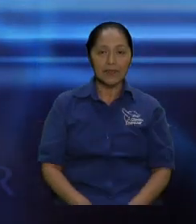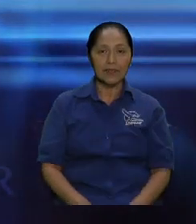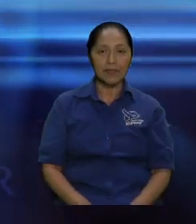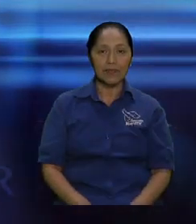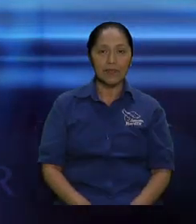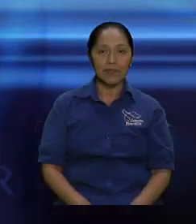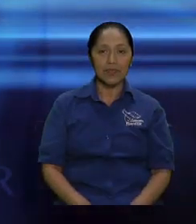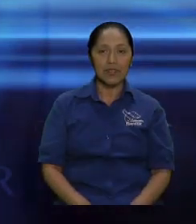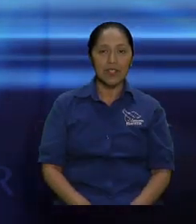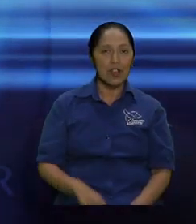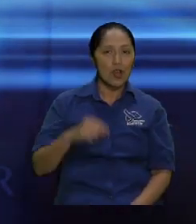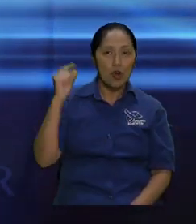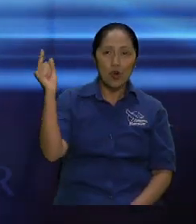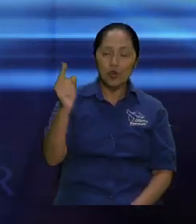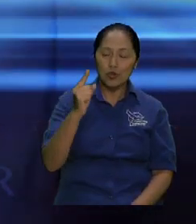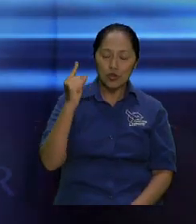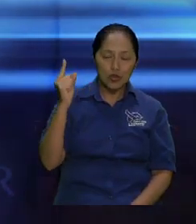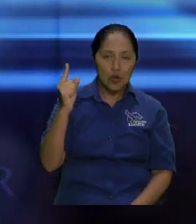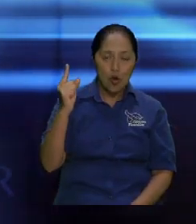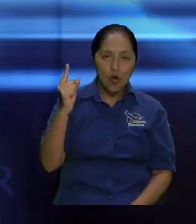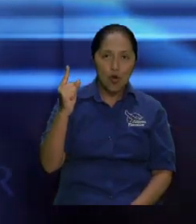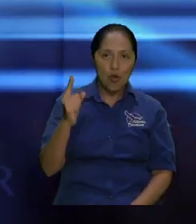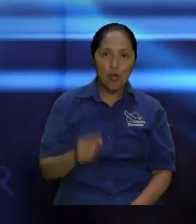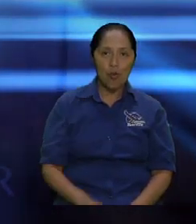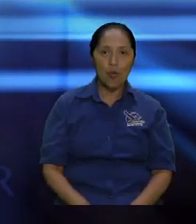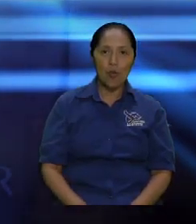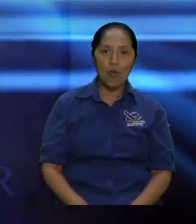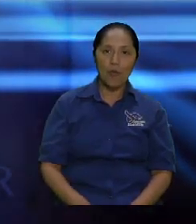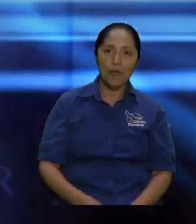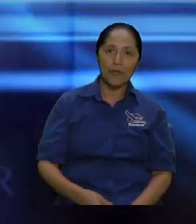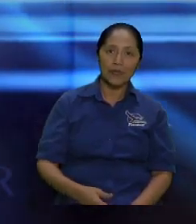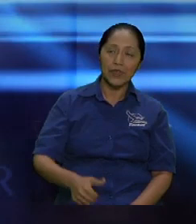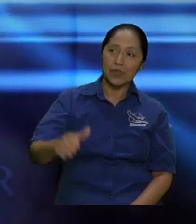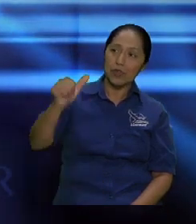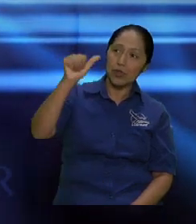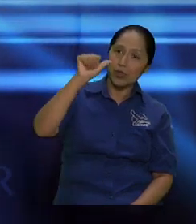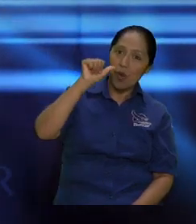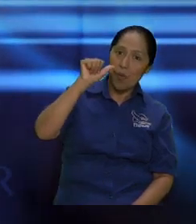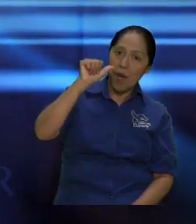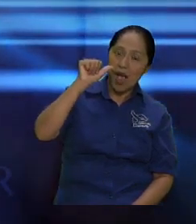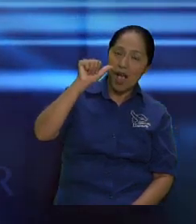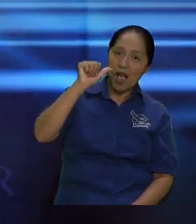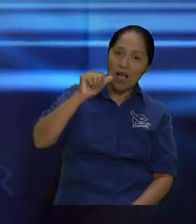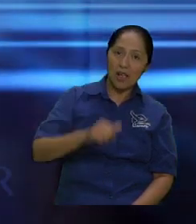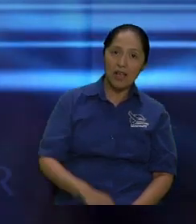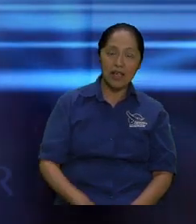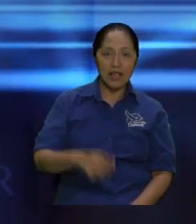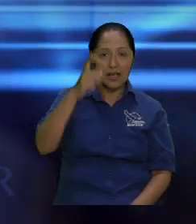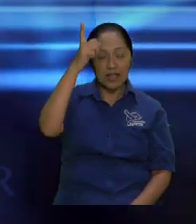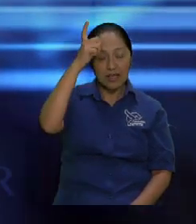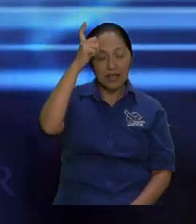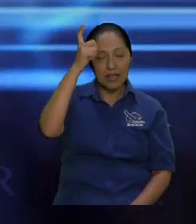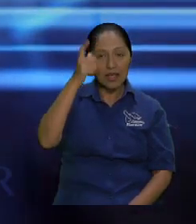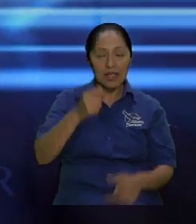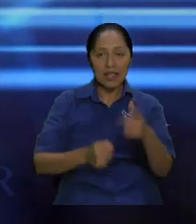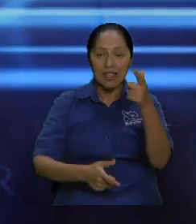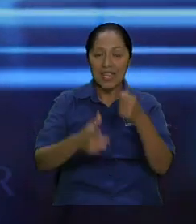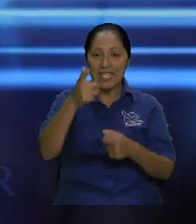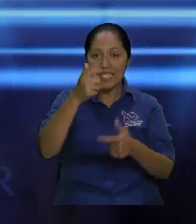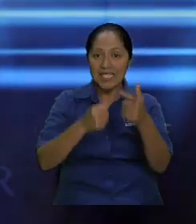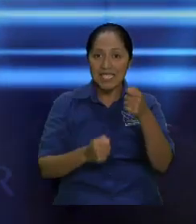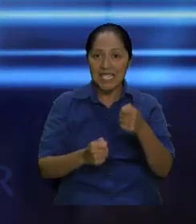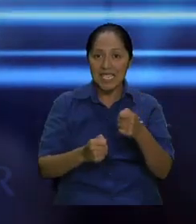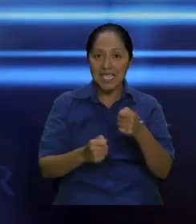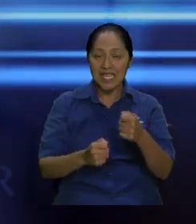o sea que en la evolución de la alimentación de lo bueno hay que empezar